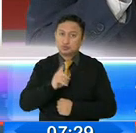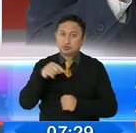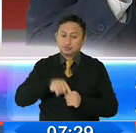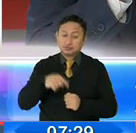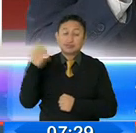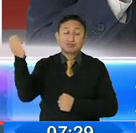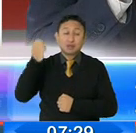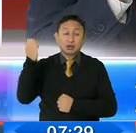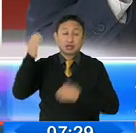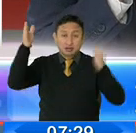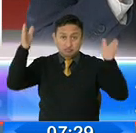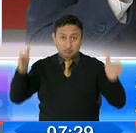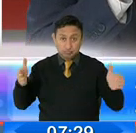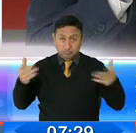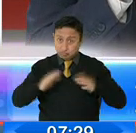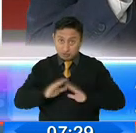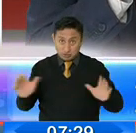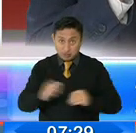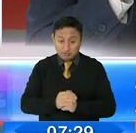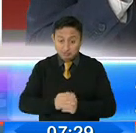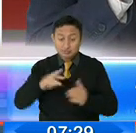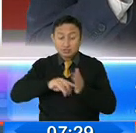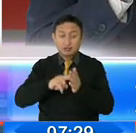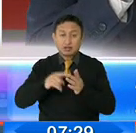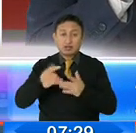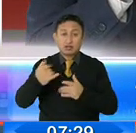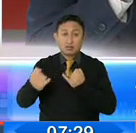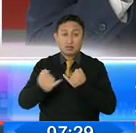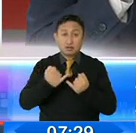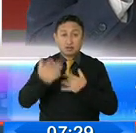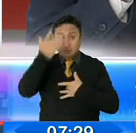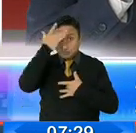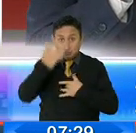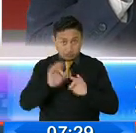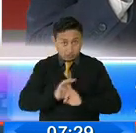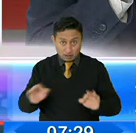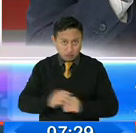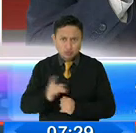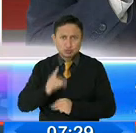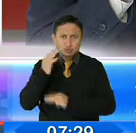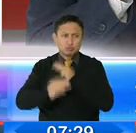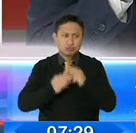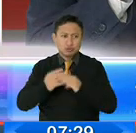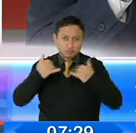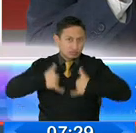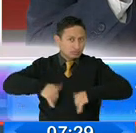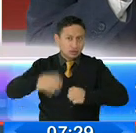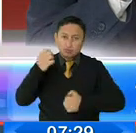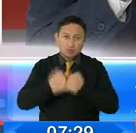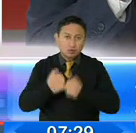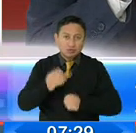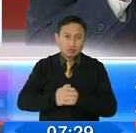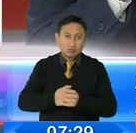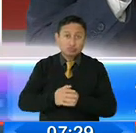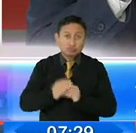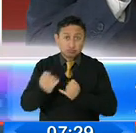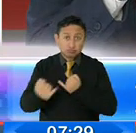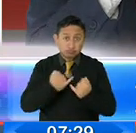acabe el estado de excepción implica que la pandemia haya terminado, el mundo sigue con el problema de la pandemia. De acuerdo.